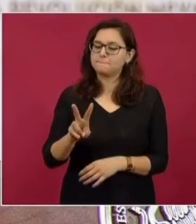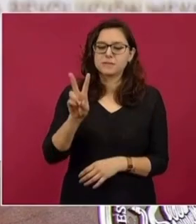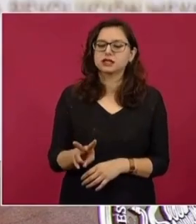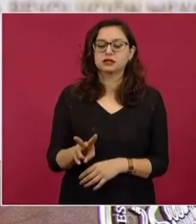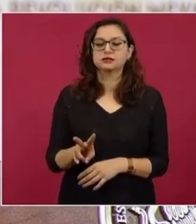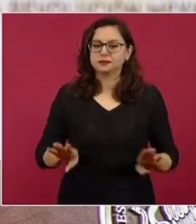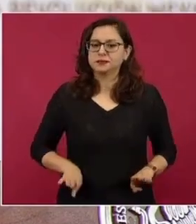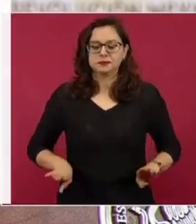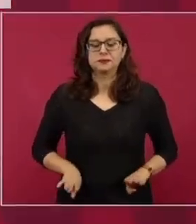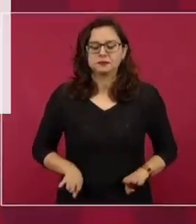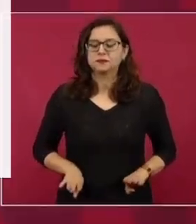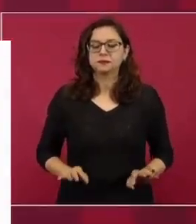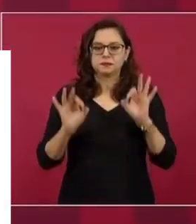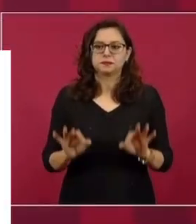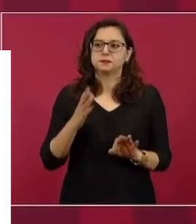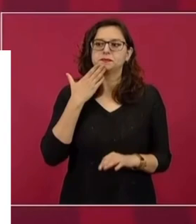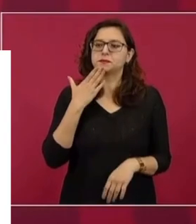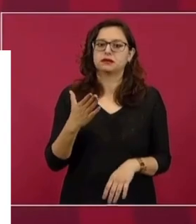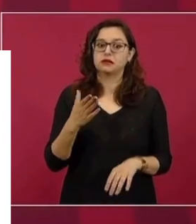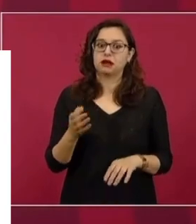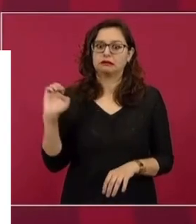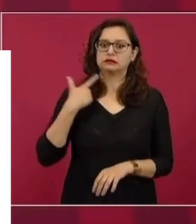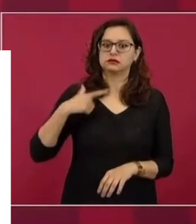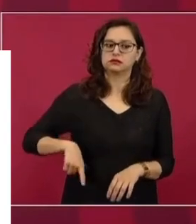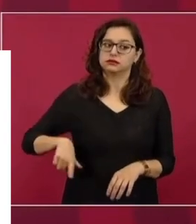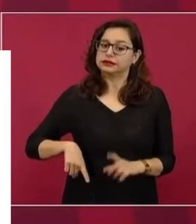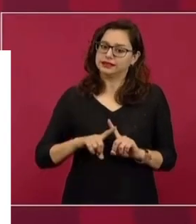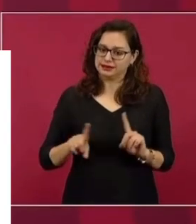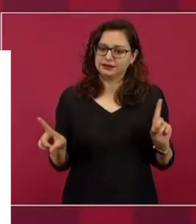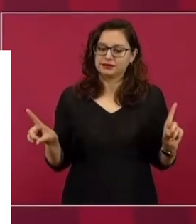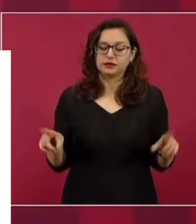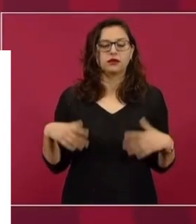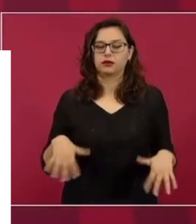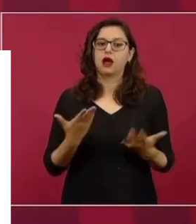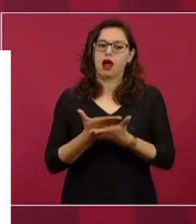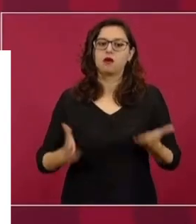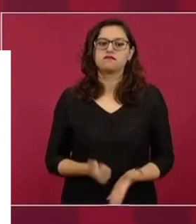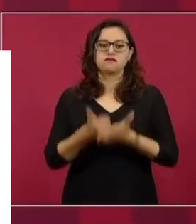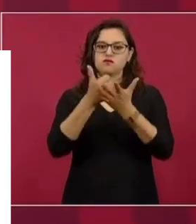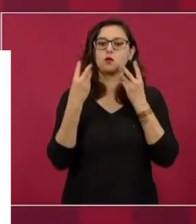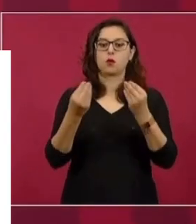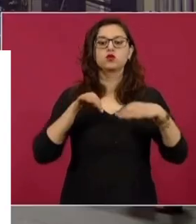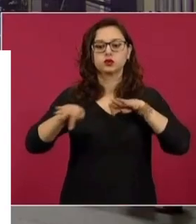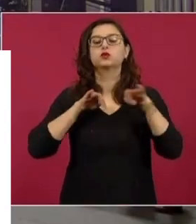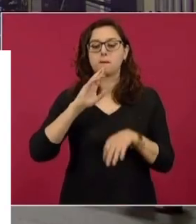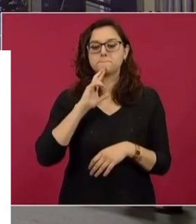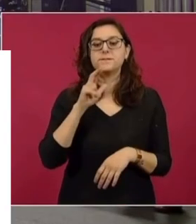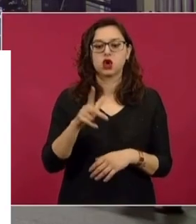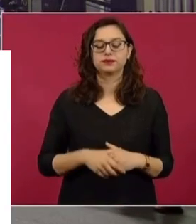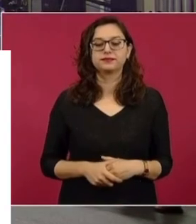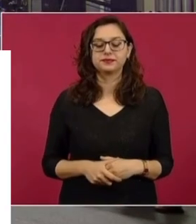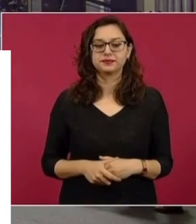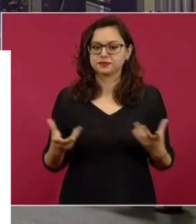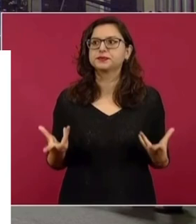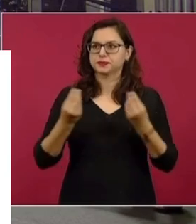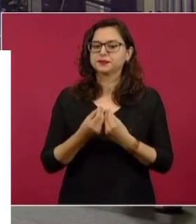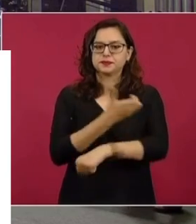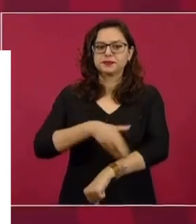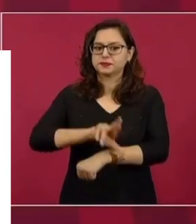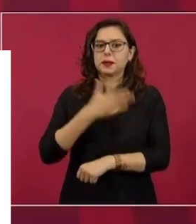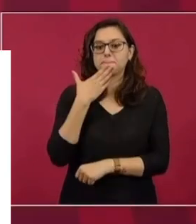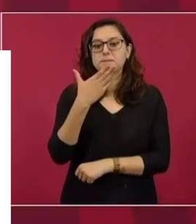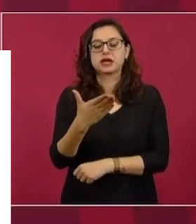distinto a lo que había. Entonces esto nos ayuda mucho a poder trabajar de manera conjunta. No hay